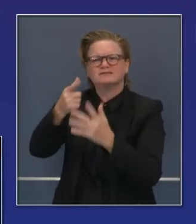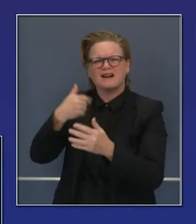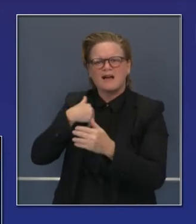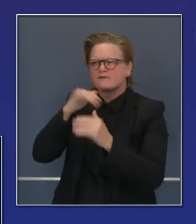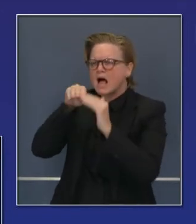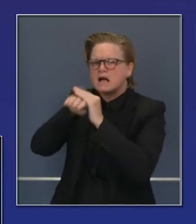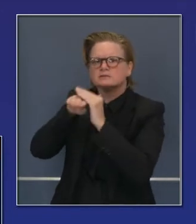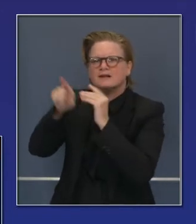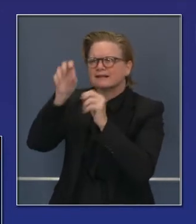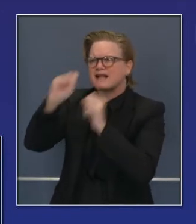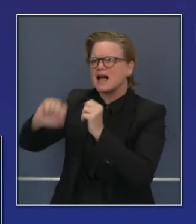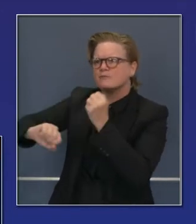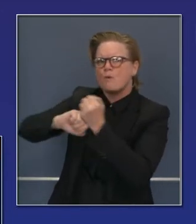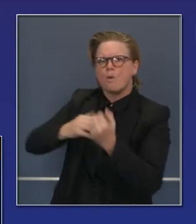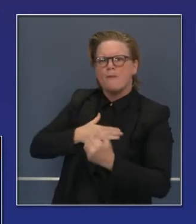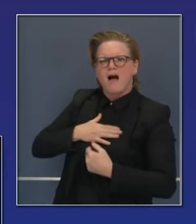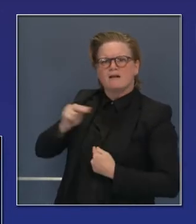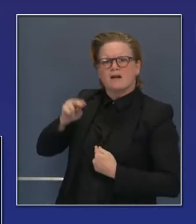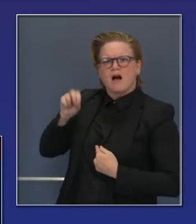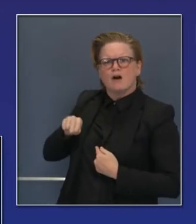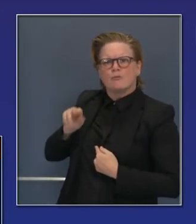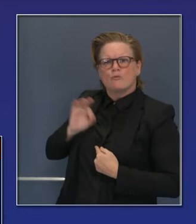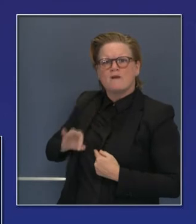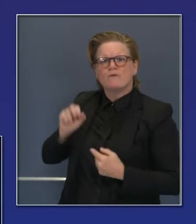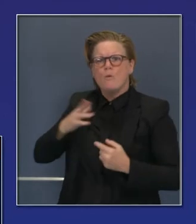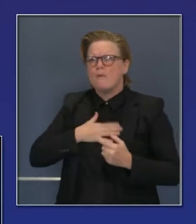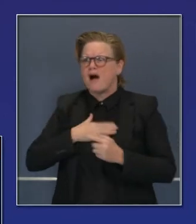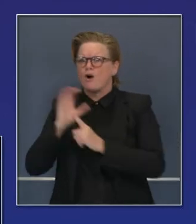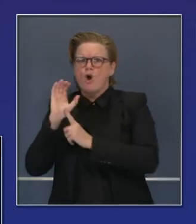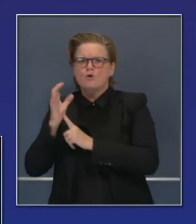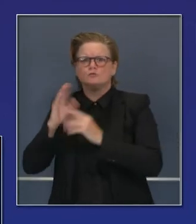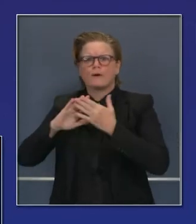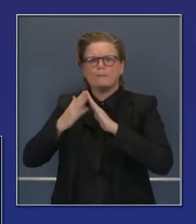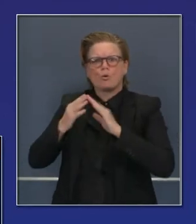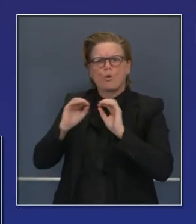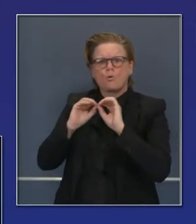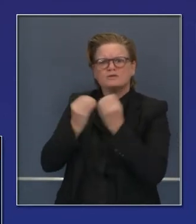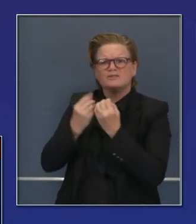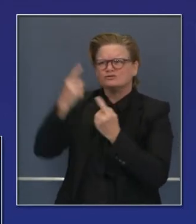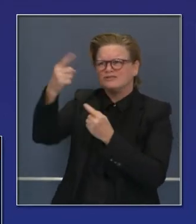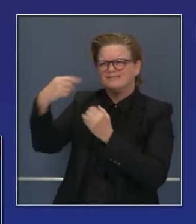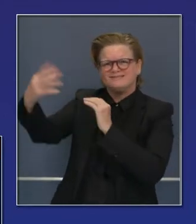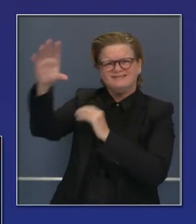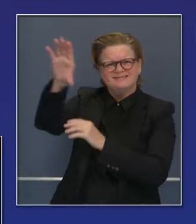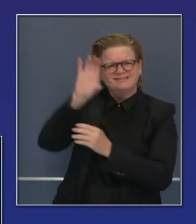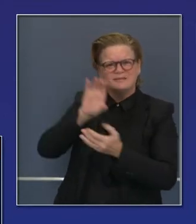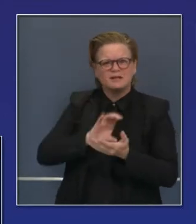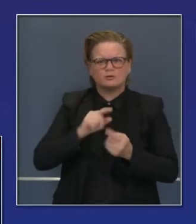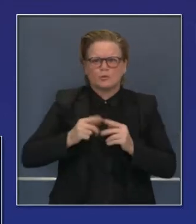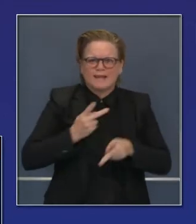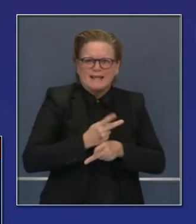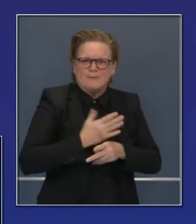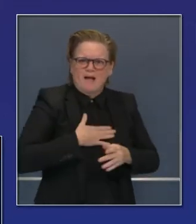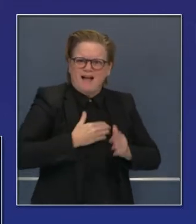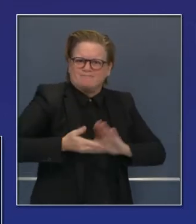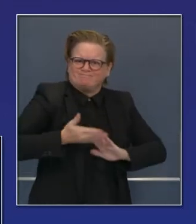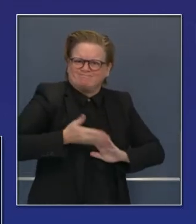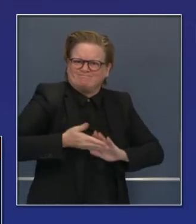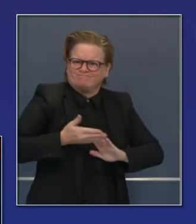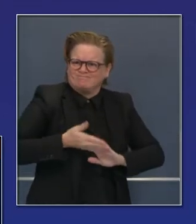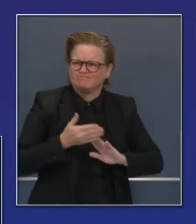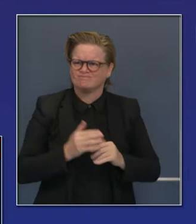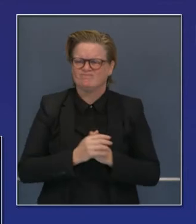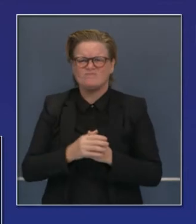.gov para que puedan tener acceso a este programa que apenas ofrecimos esta semana. También les